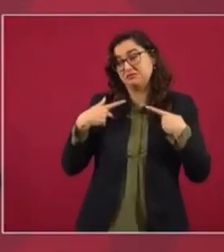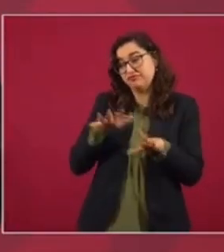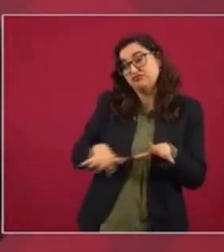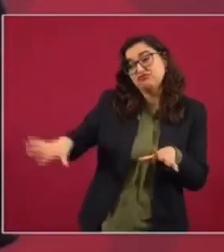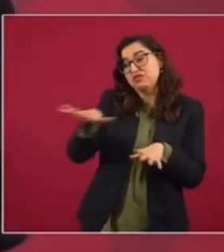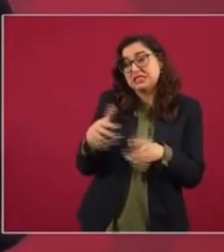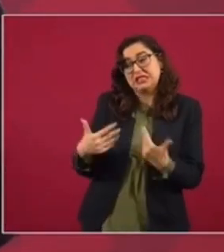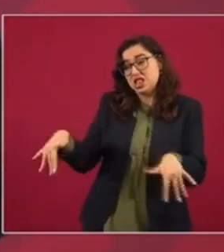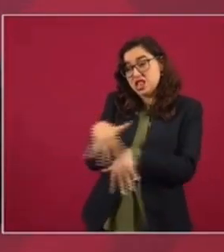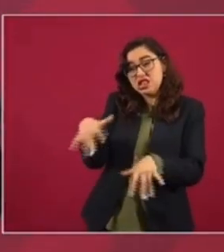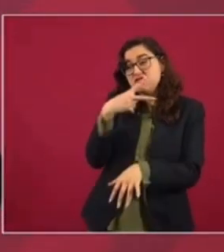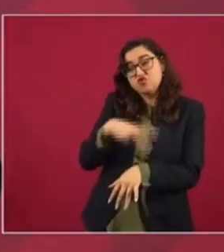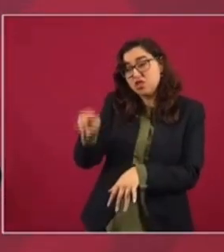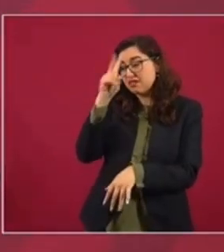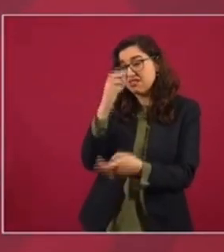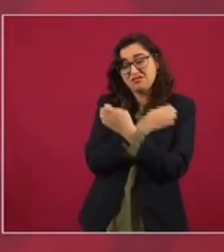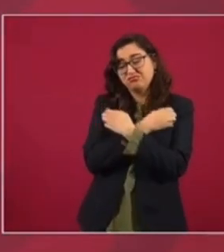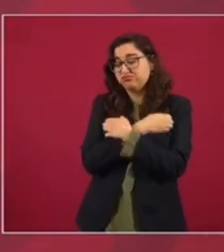educativo,